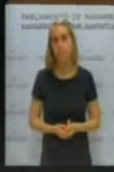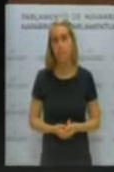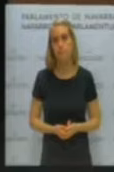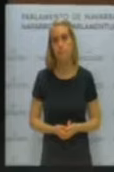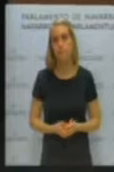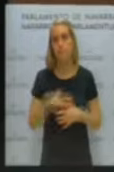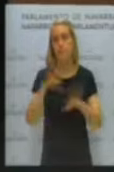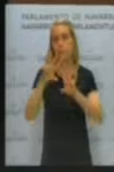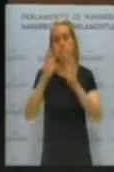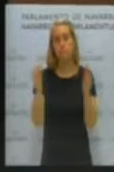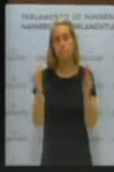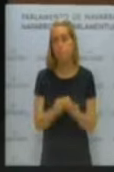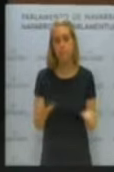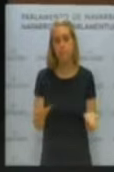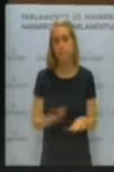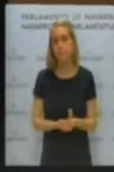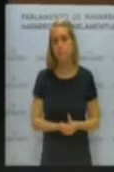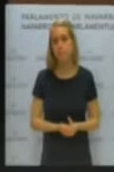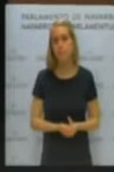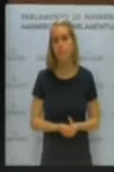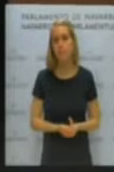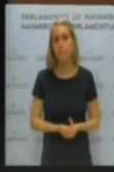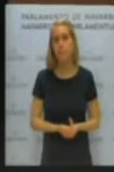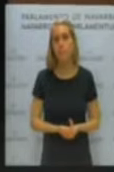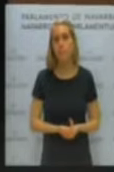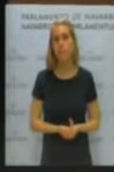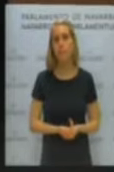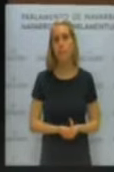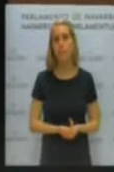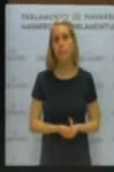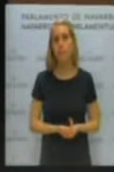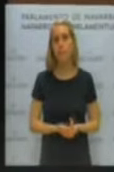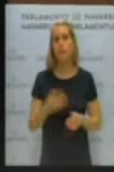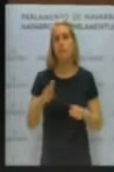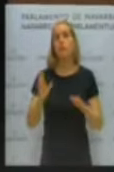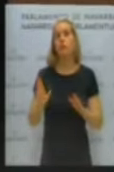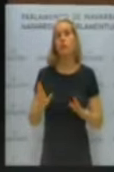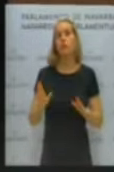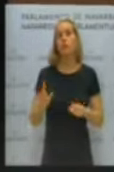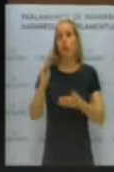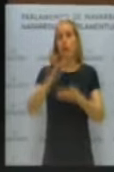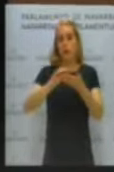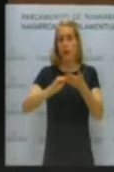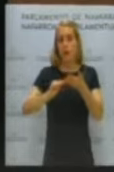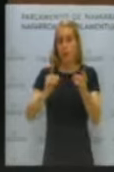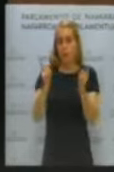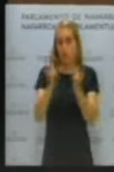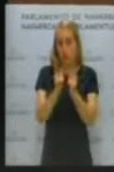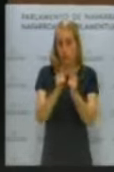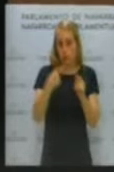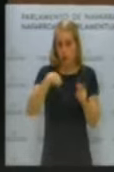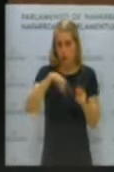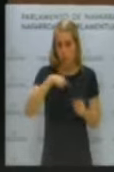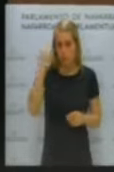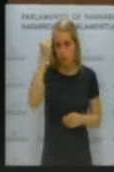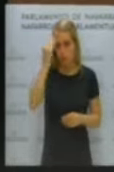En definitiva, a pesar de su breve redacción, creemos que todavía